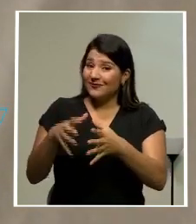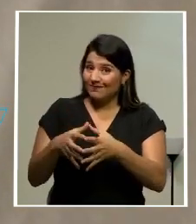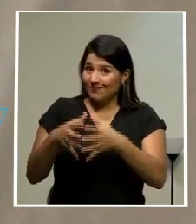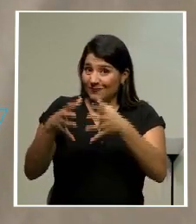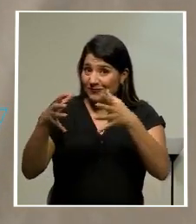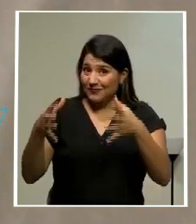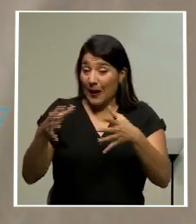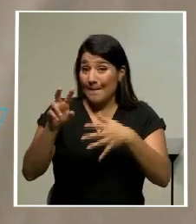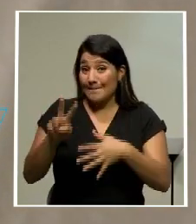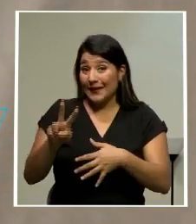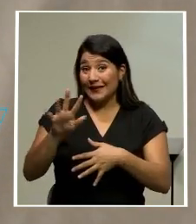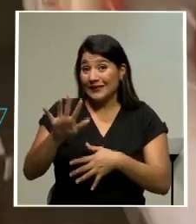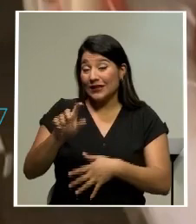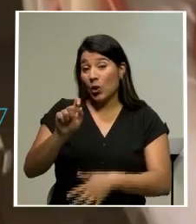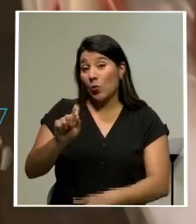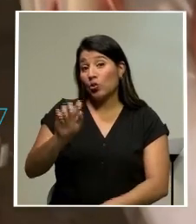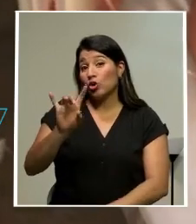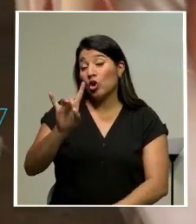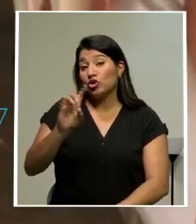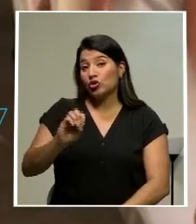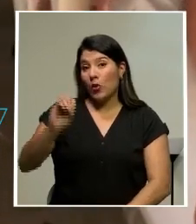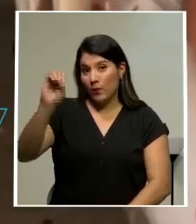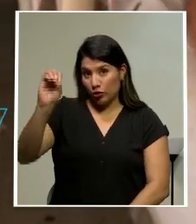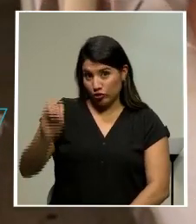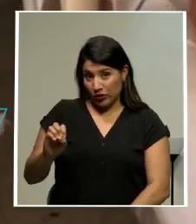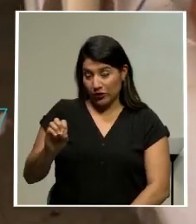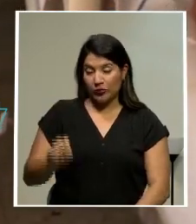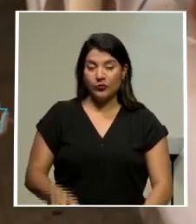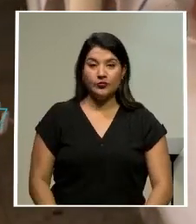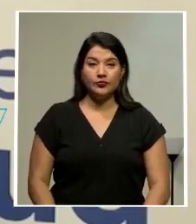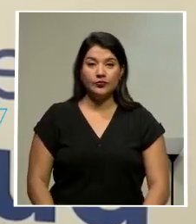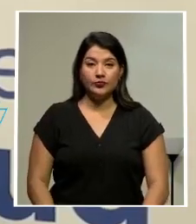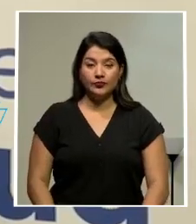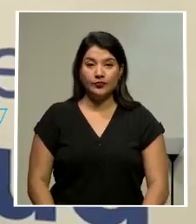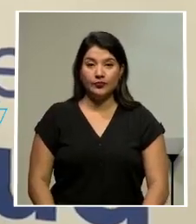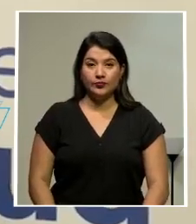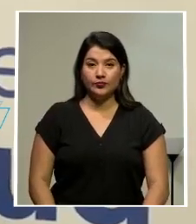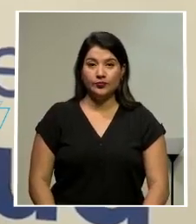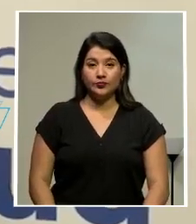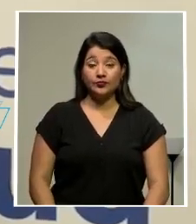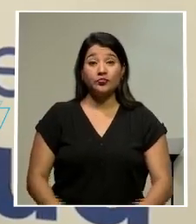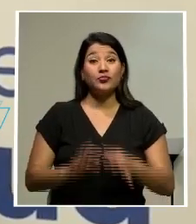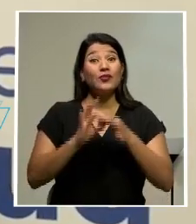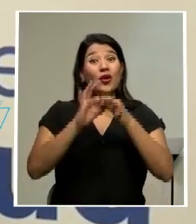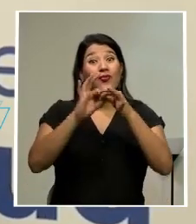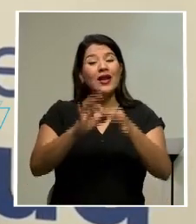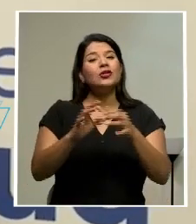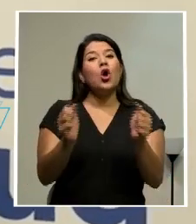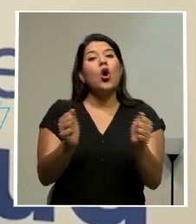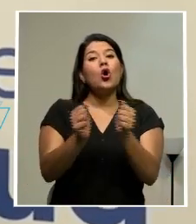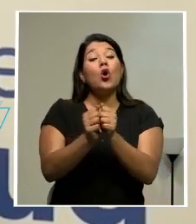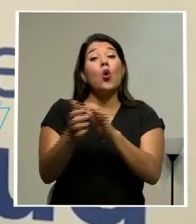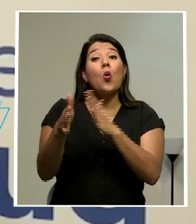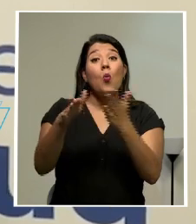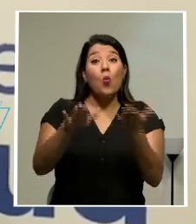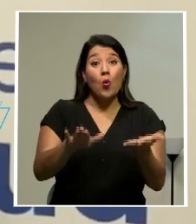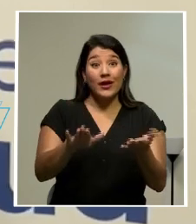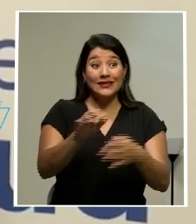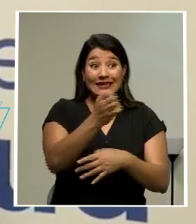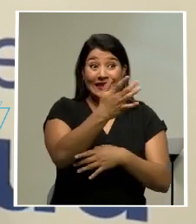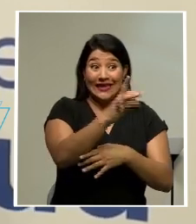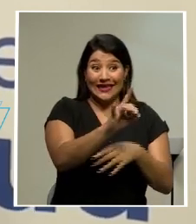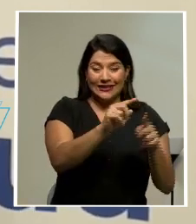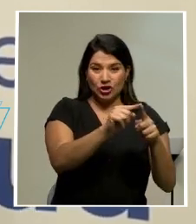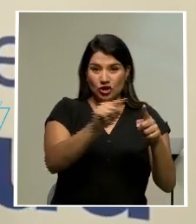,8% en la mortalidad de una semana a otra. En lo que respecta a fallecimientos, la semana del 18 al